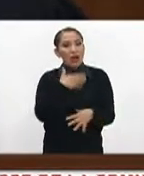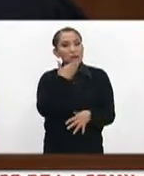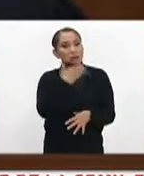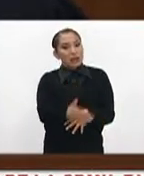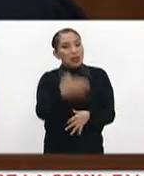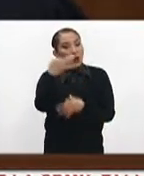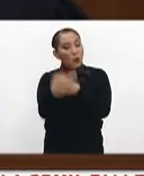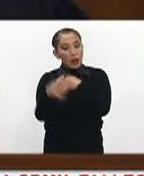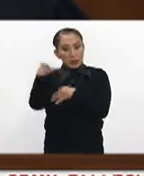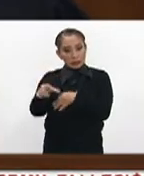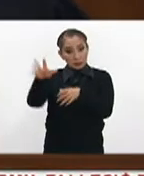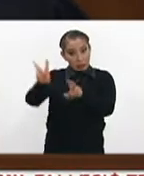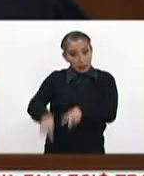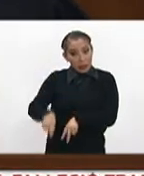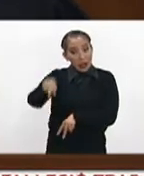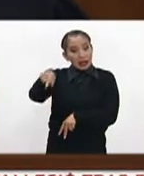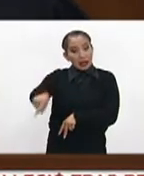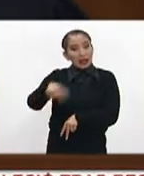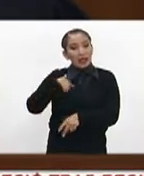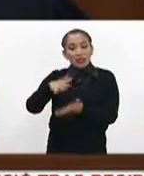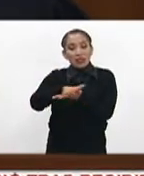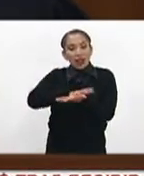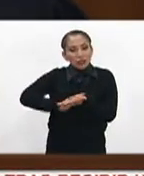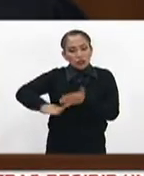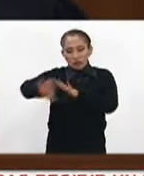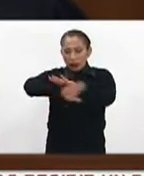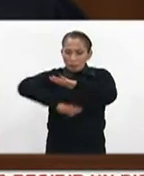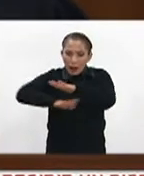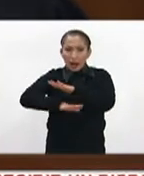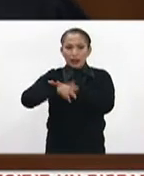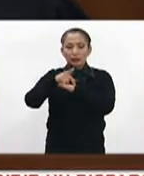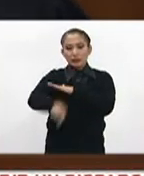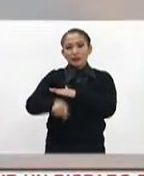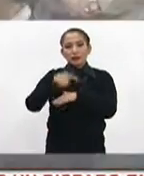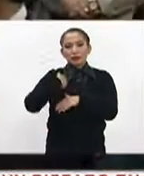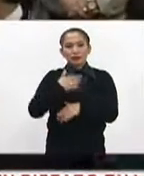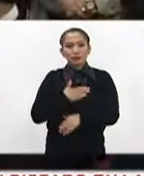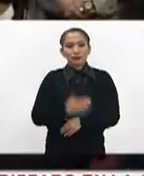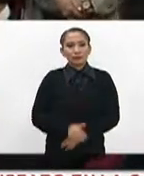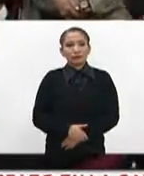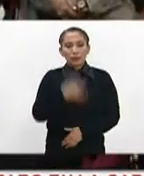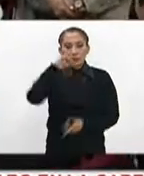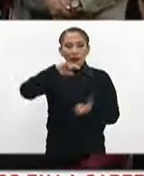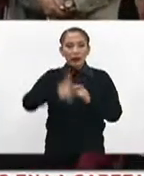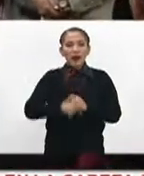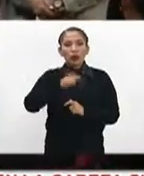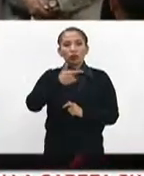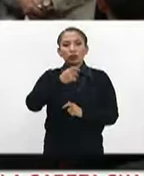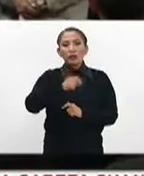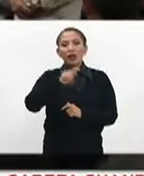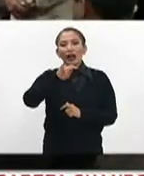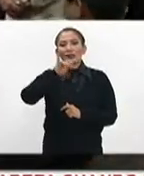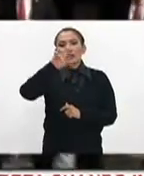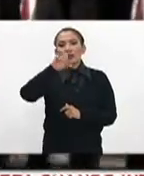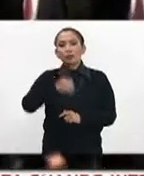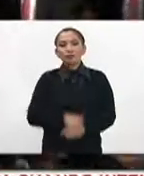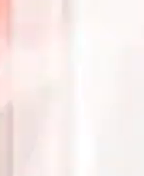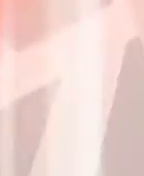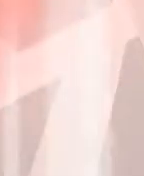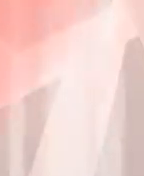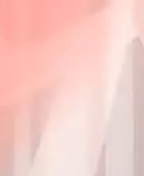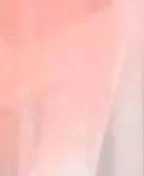del juez y con ello destruye la esencia misma del juzgador. Para México al Día, Gustavo Castillo.